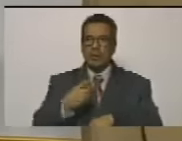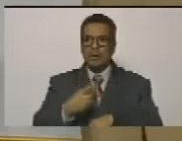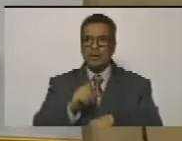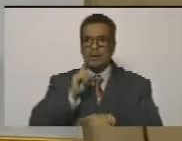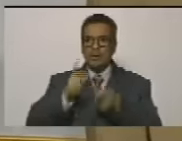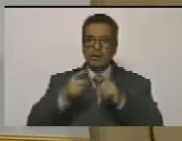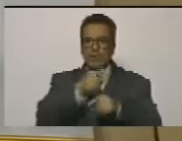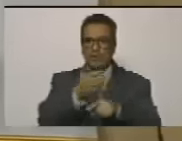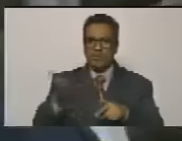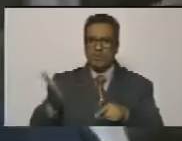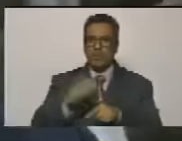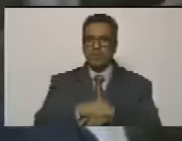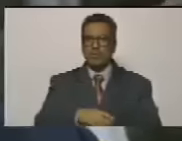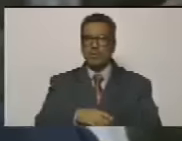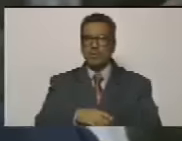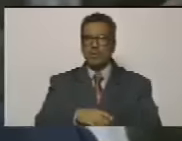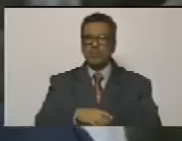de ustedes